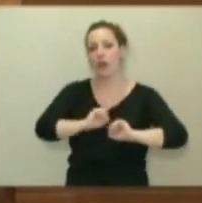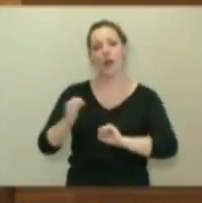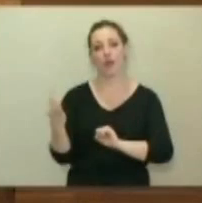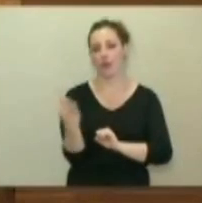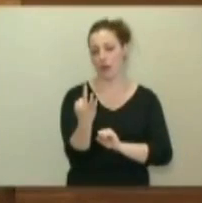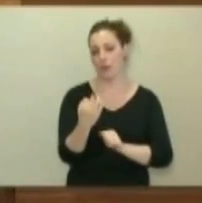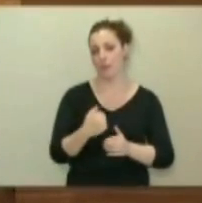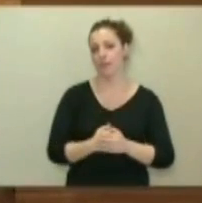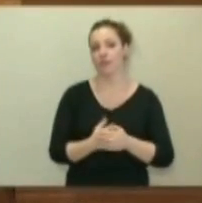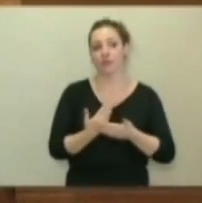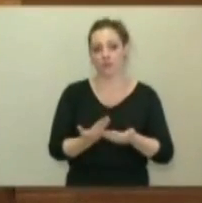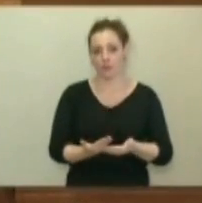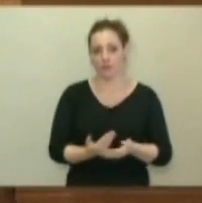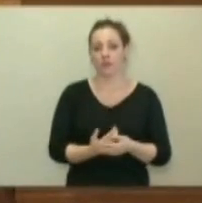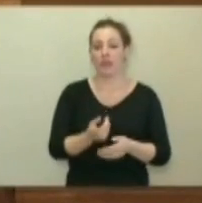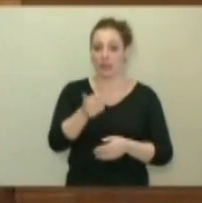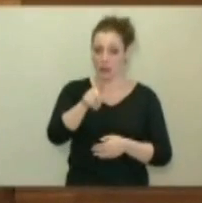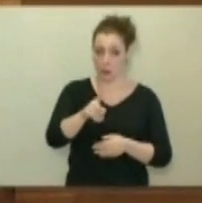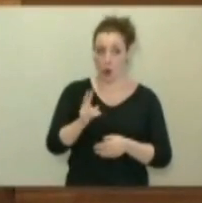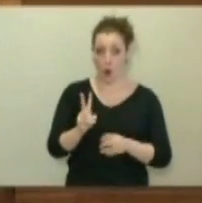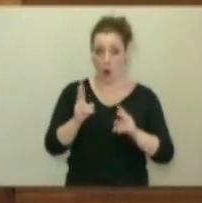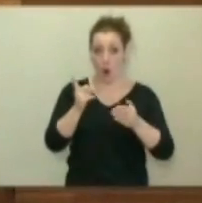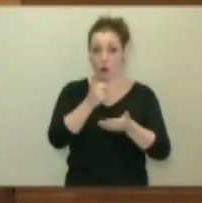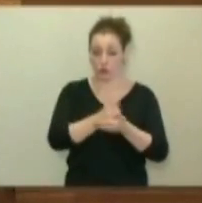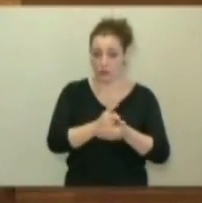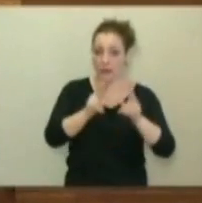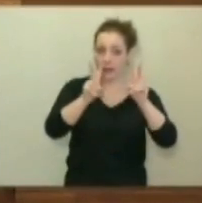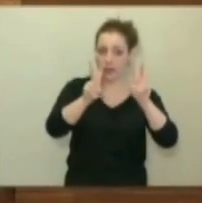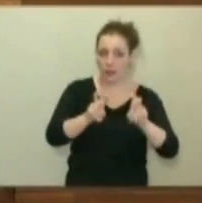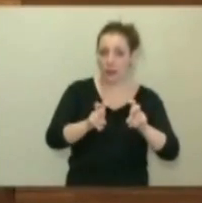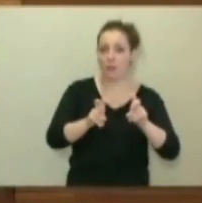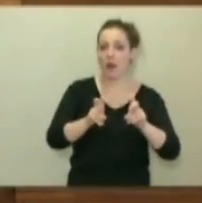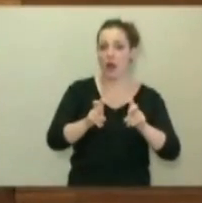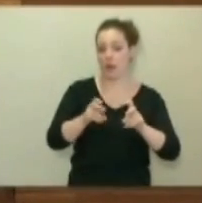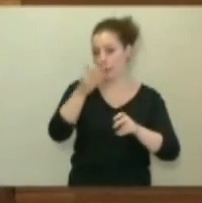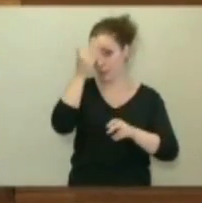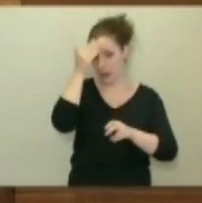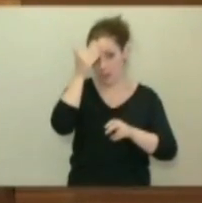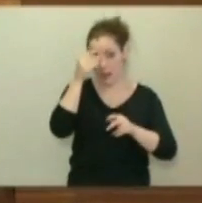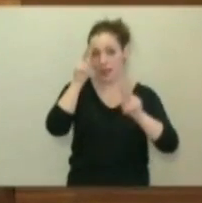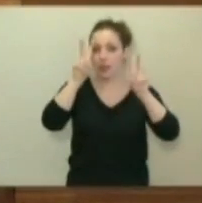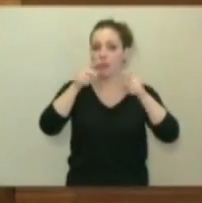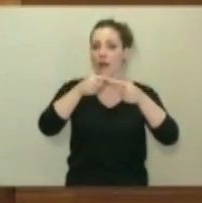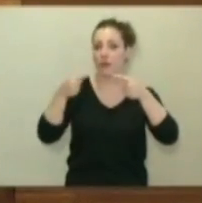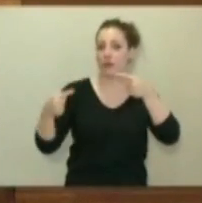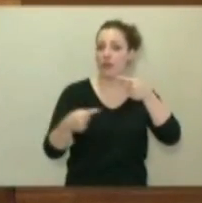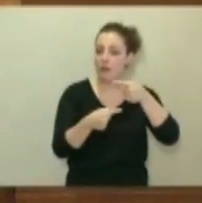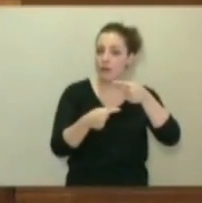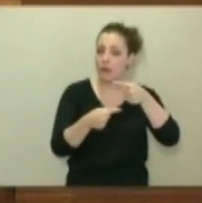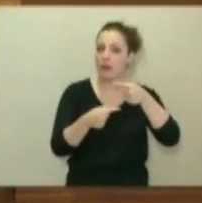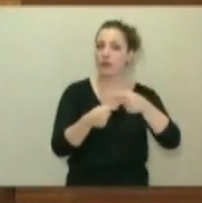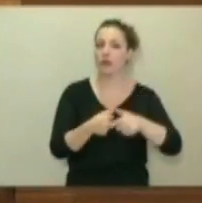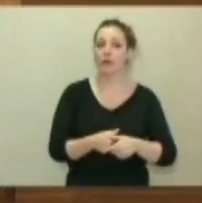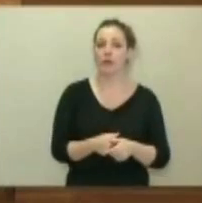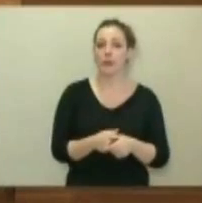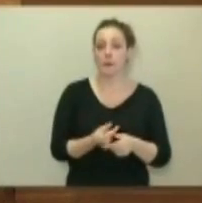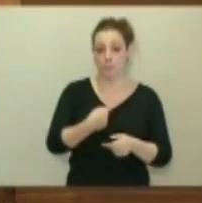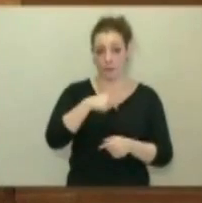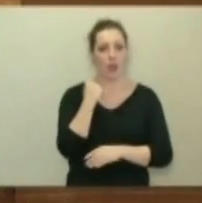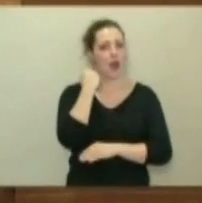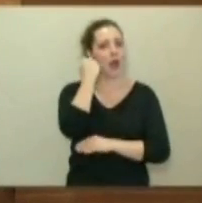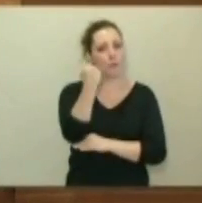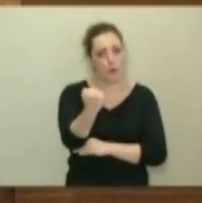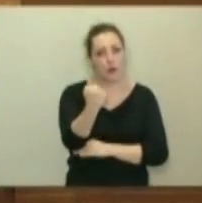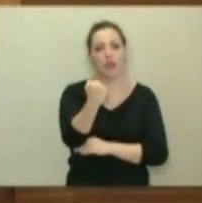territorios. Dicho esto, y volviendo a la cuestión central del déficit, vamos a apoyar